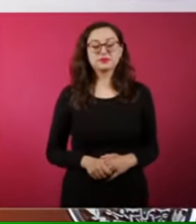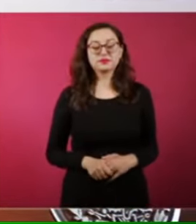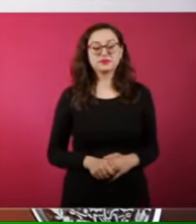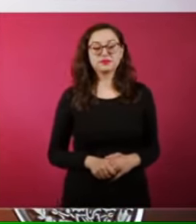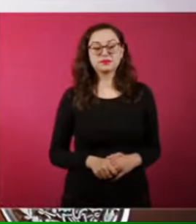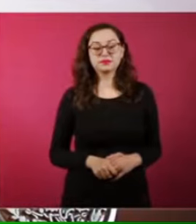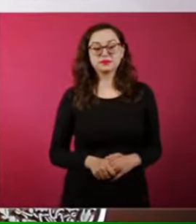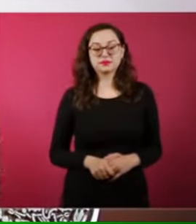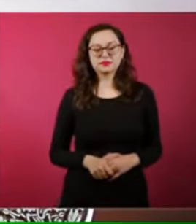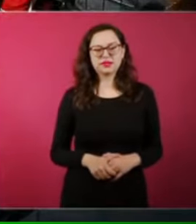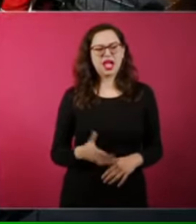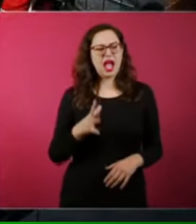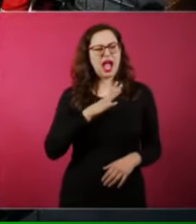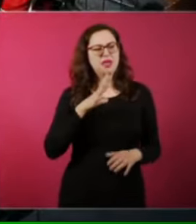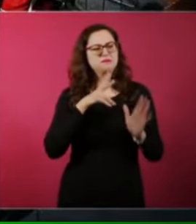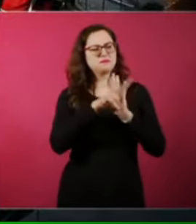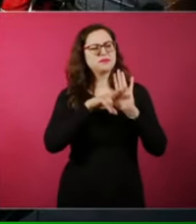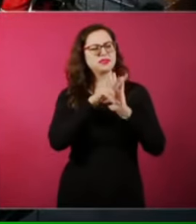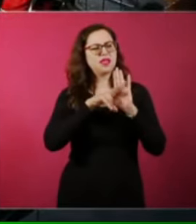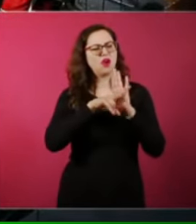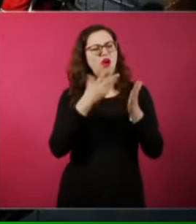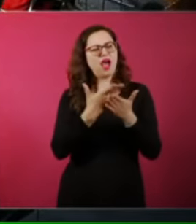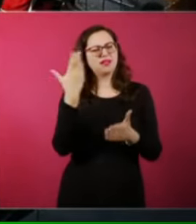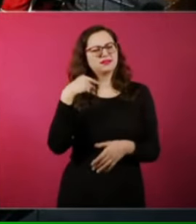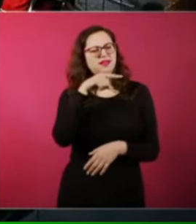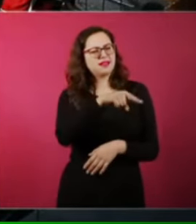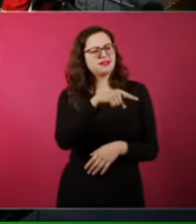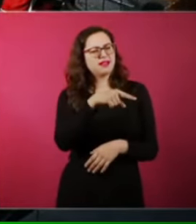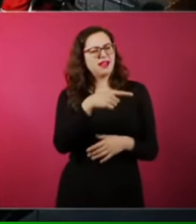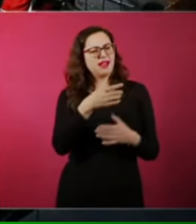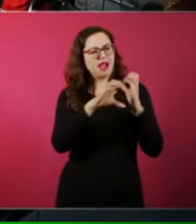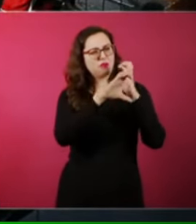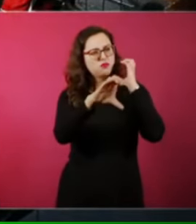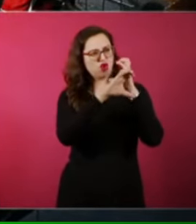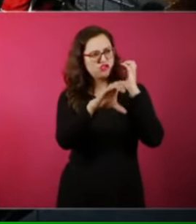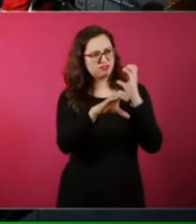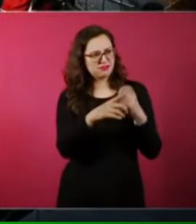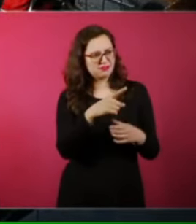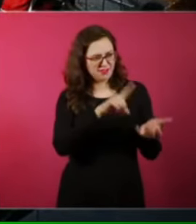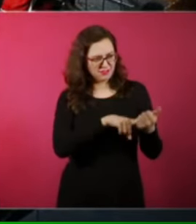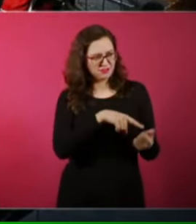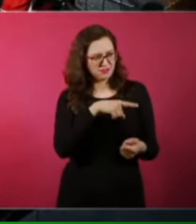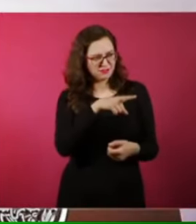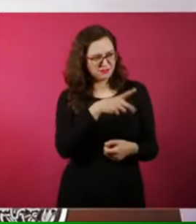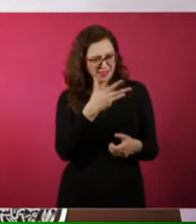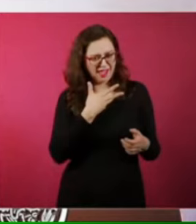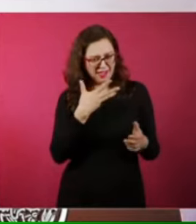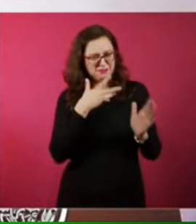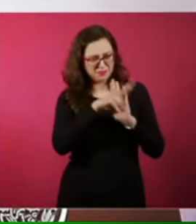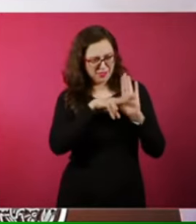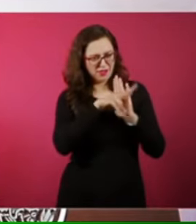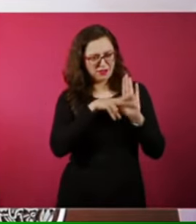Pero no tienes un video donde se sale en el camión. ¿Lo tienes? ¿Sí?